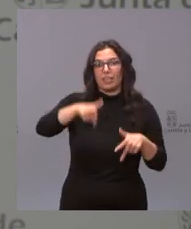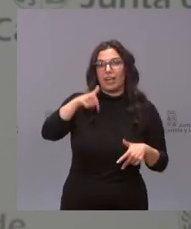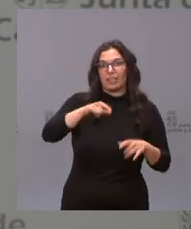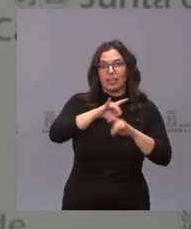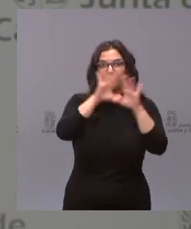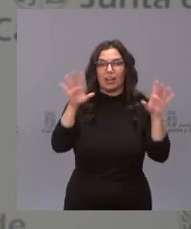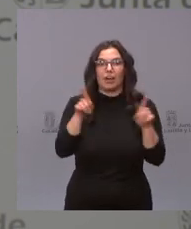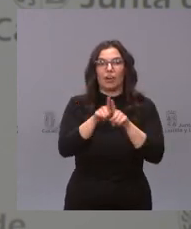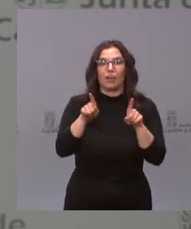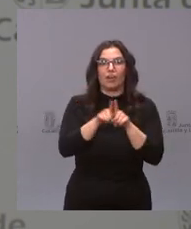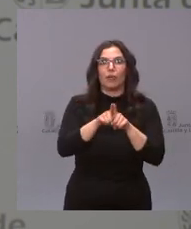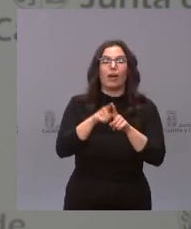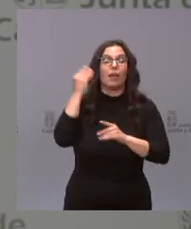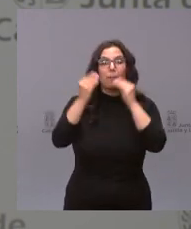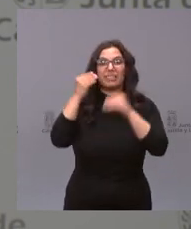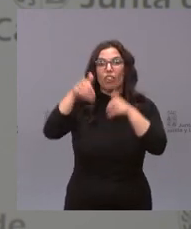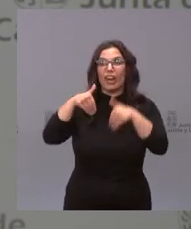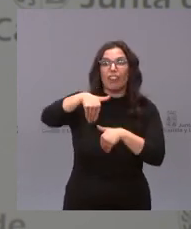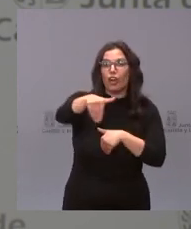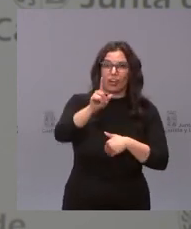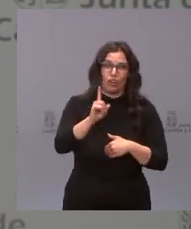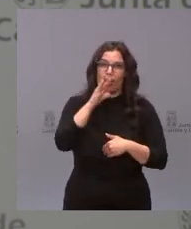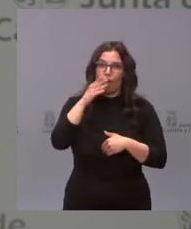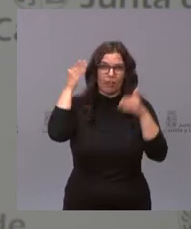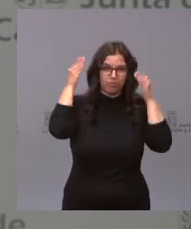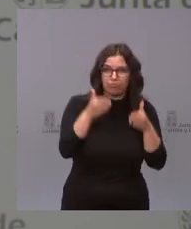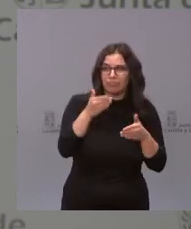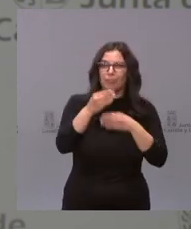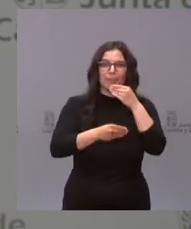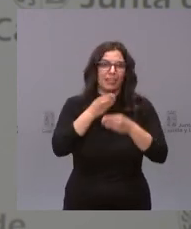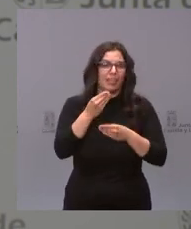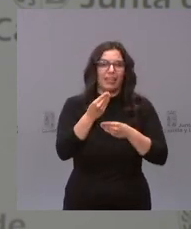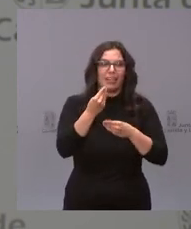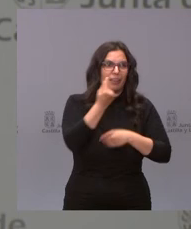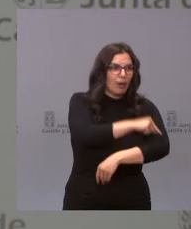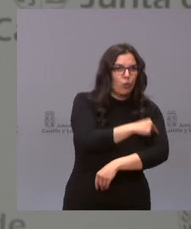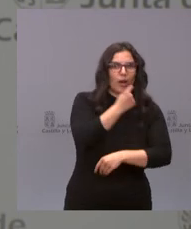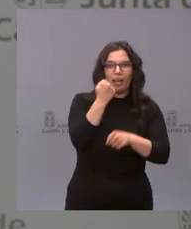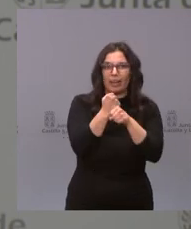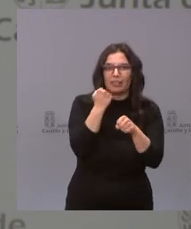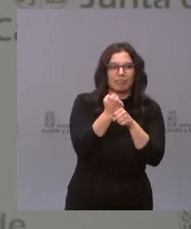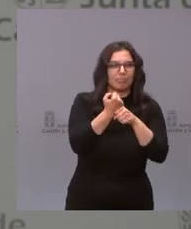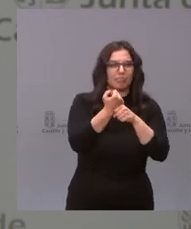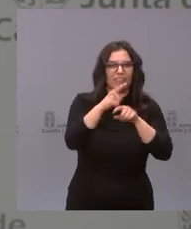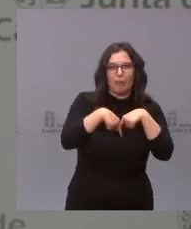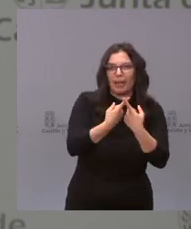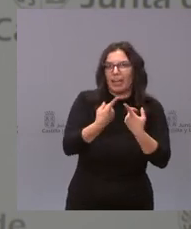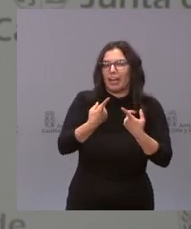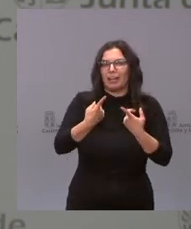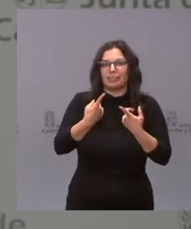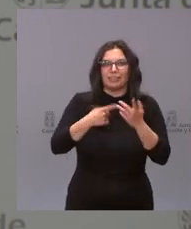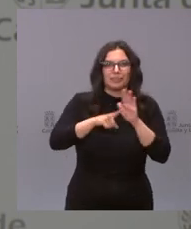no hay nadie pensando en elecciones estamos pensando en la gestión en la vacunación en las familias en el empleo en la